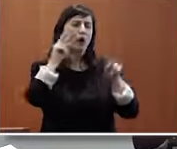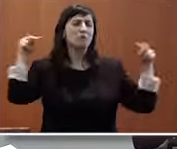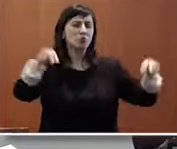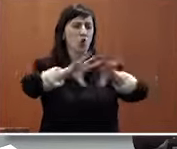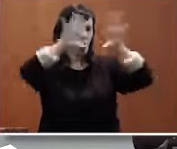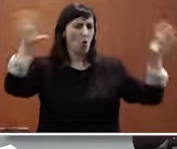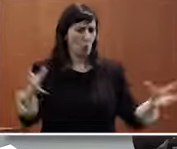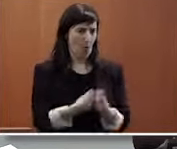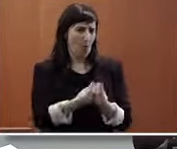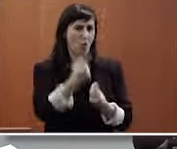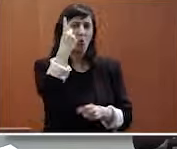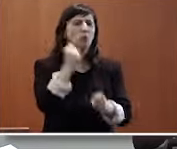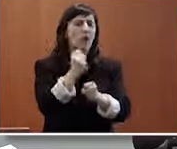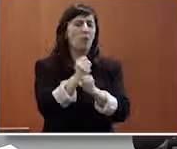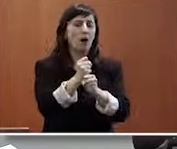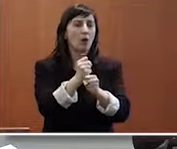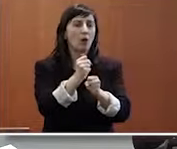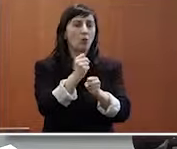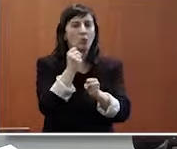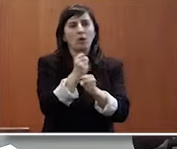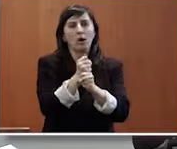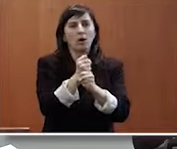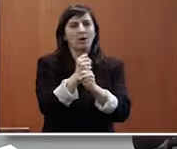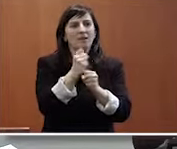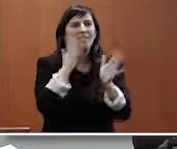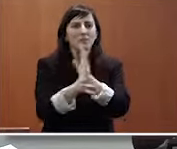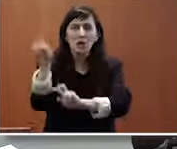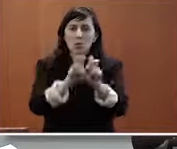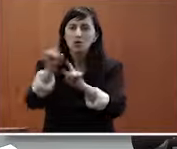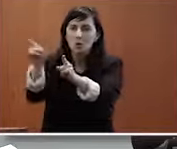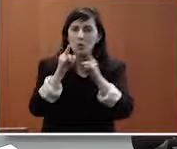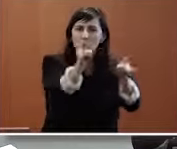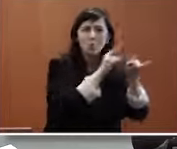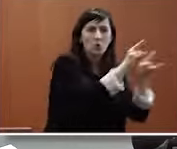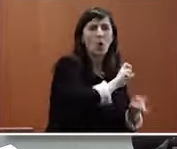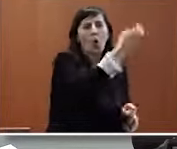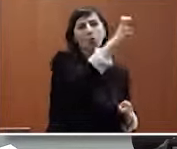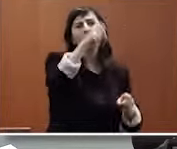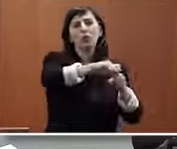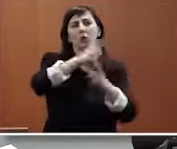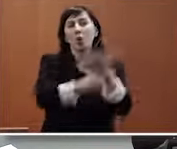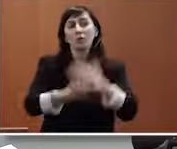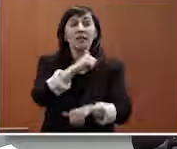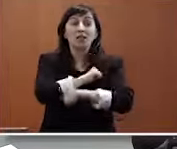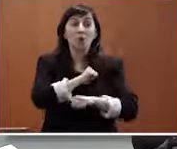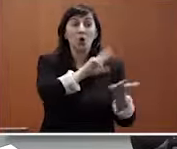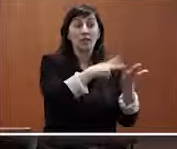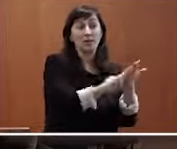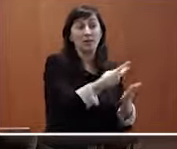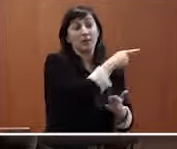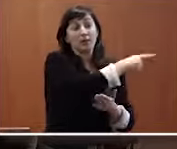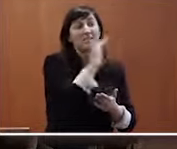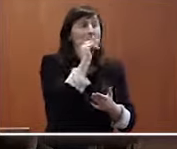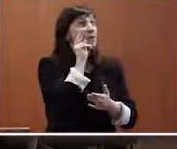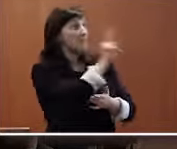que trata de de buscar otro tipo de colaboradores espero que la intérprete no le si ve que me acelero